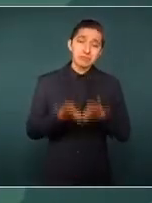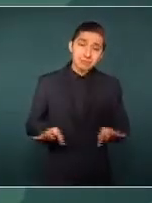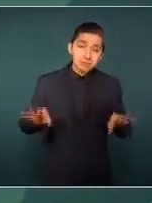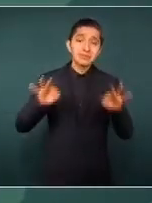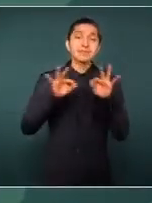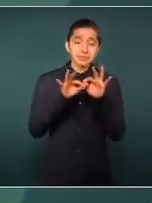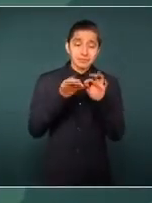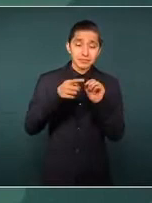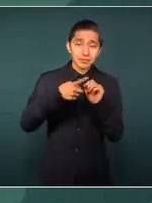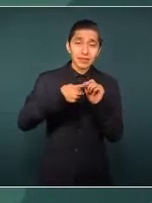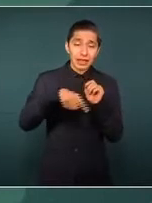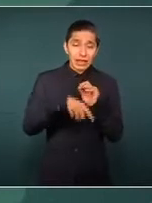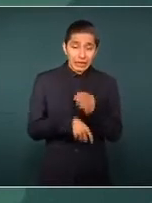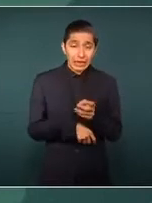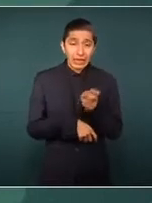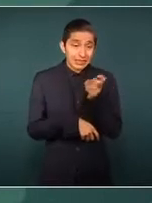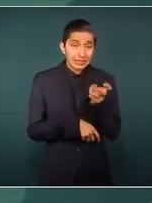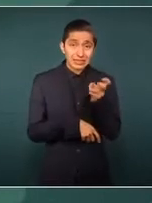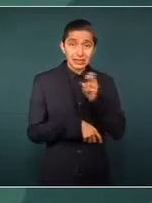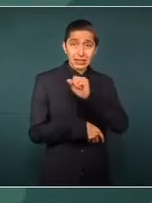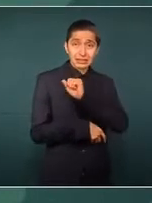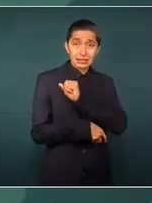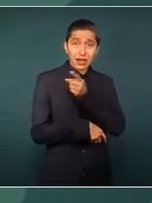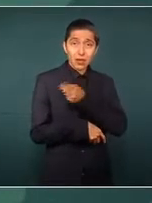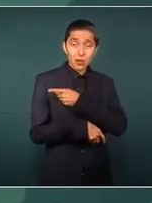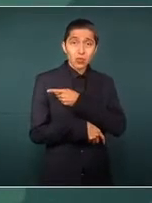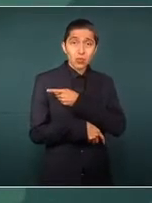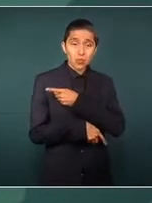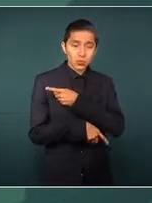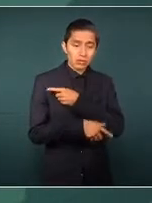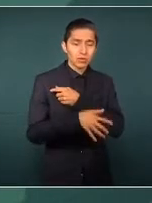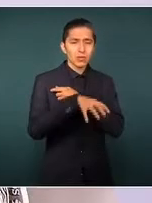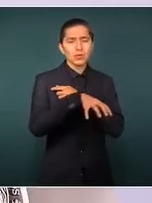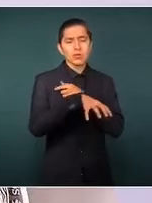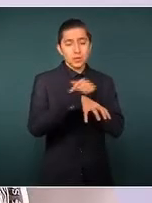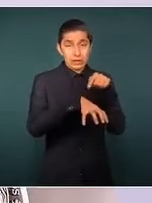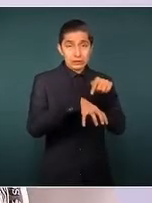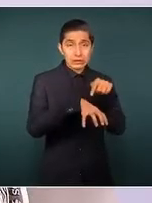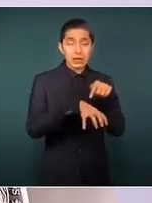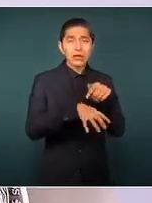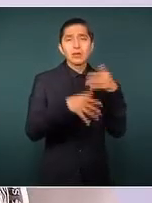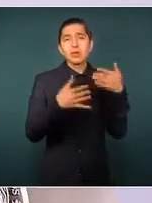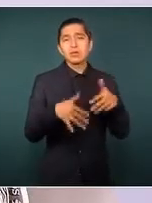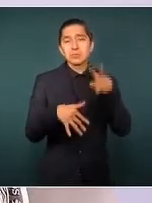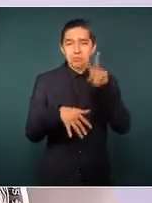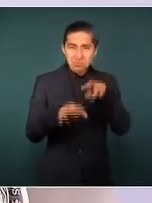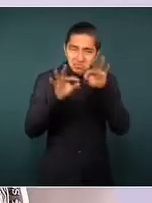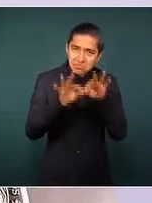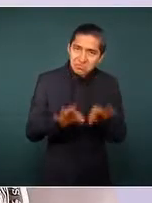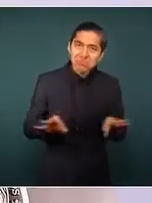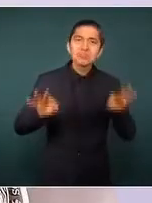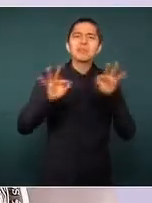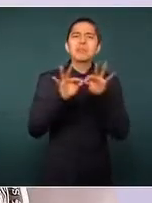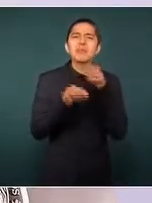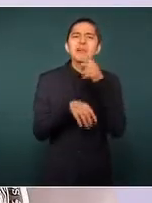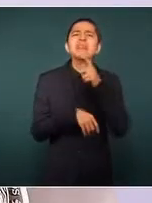pero este instrumento de salud es muy importante para poder